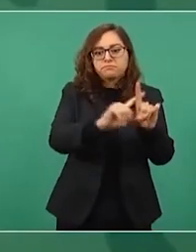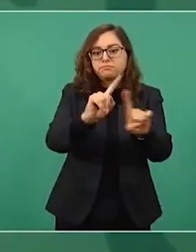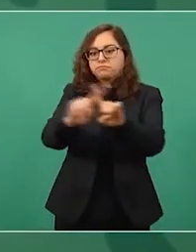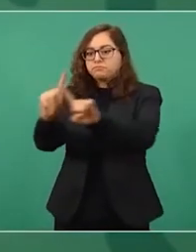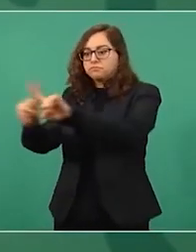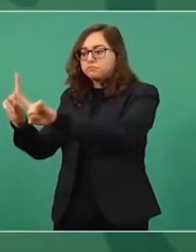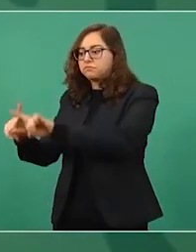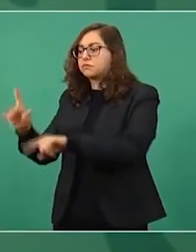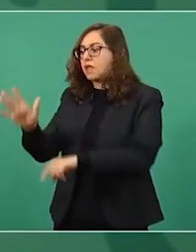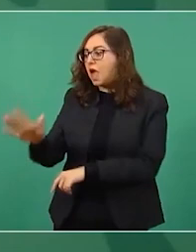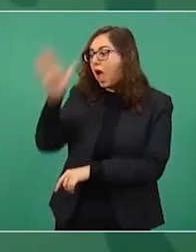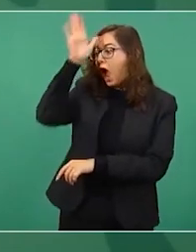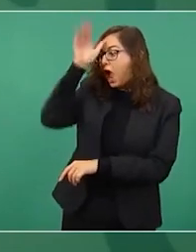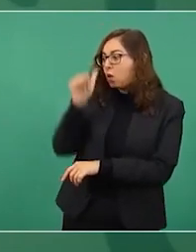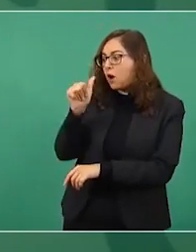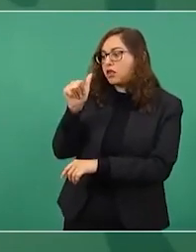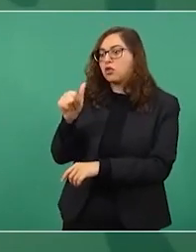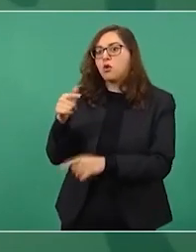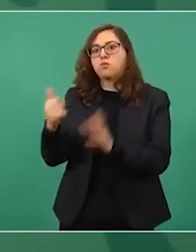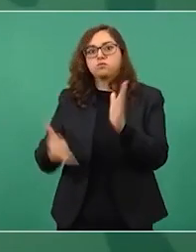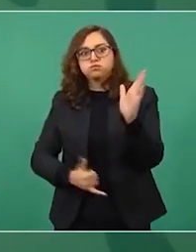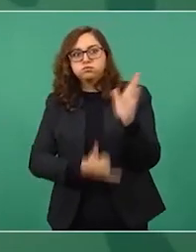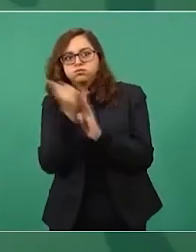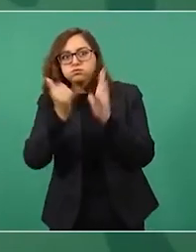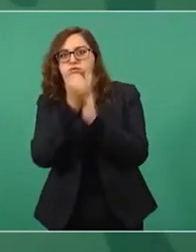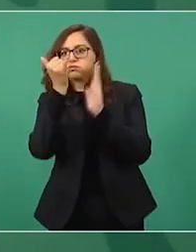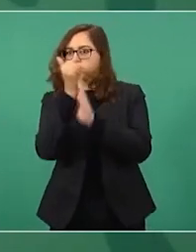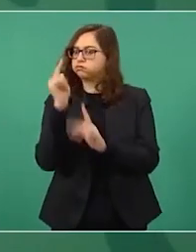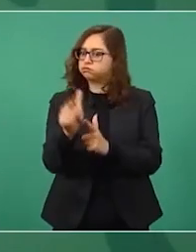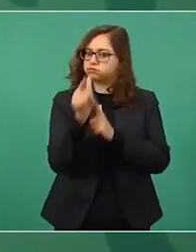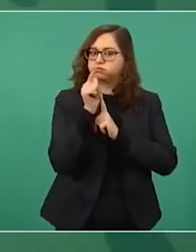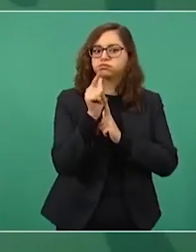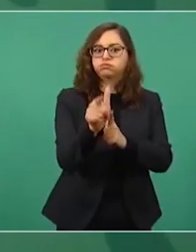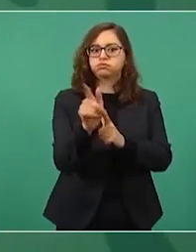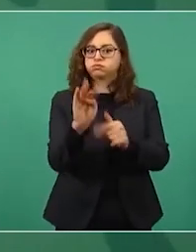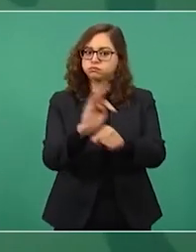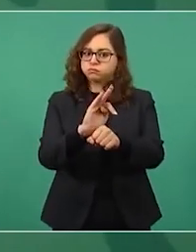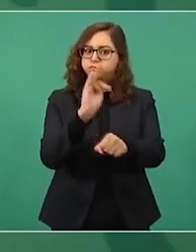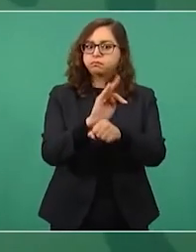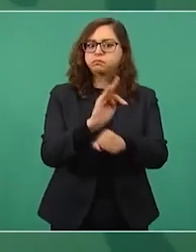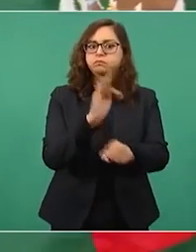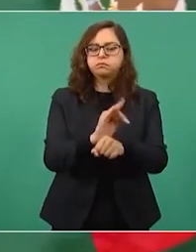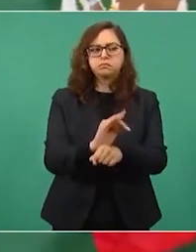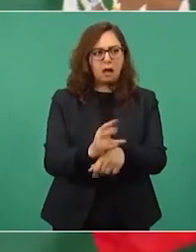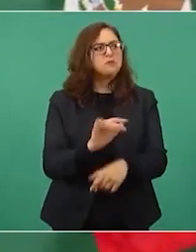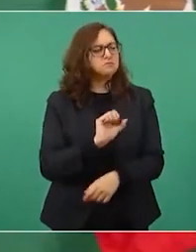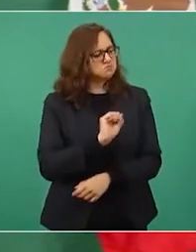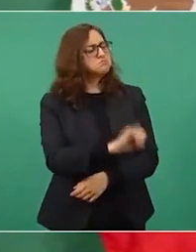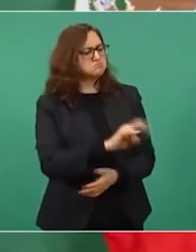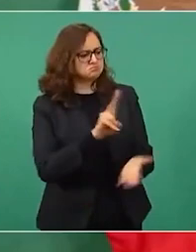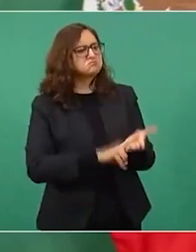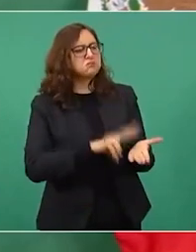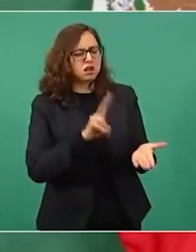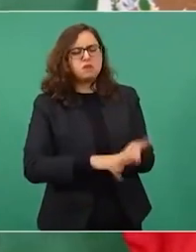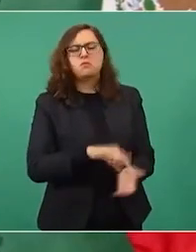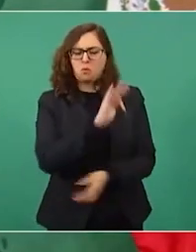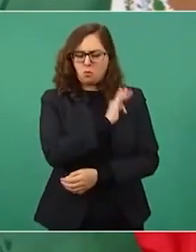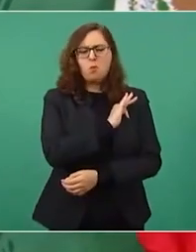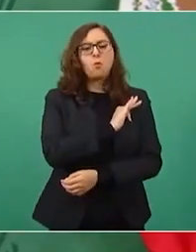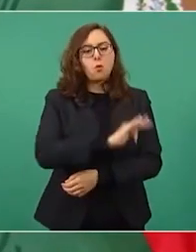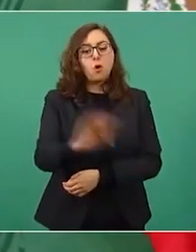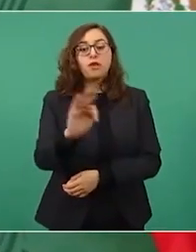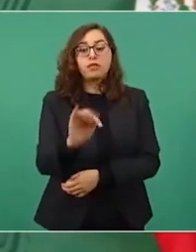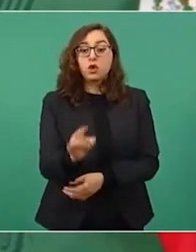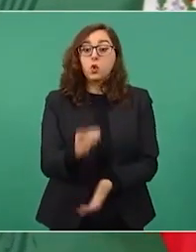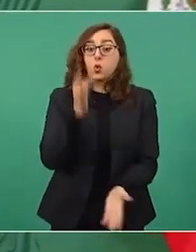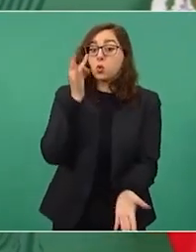emití quería conocer y que solamente tengo que o